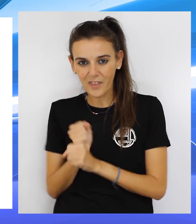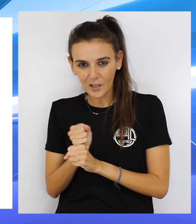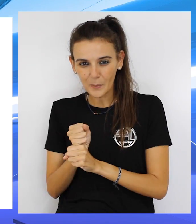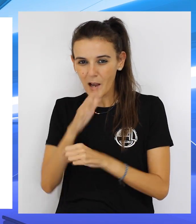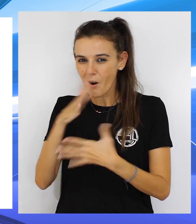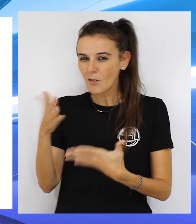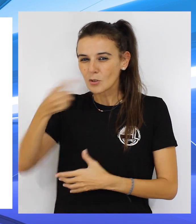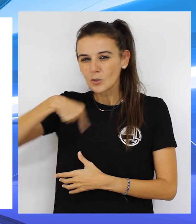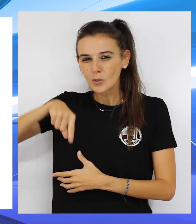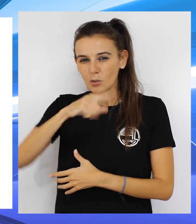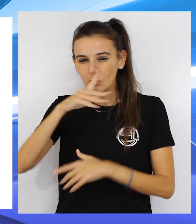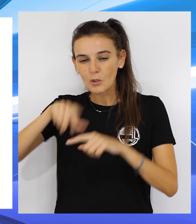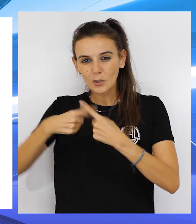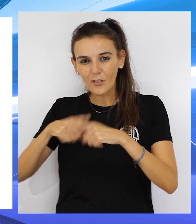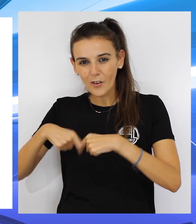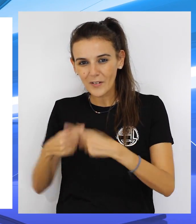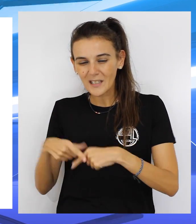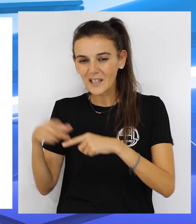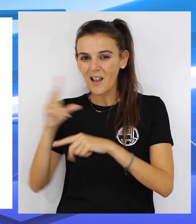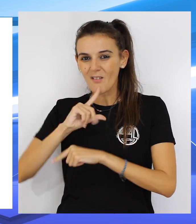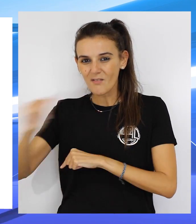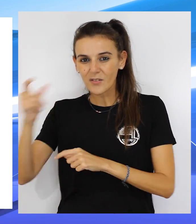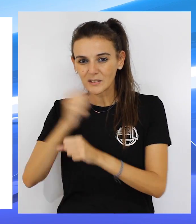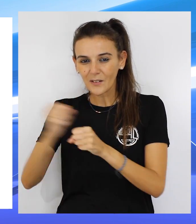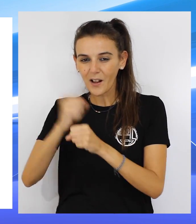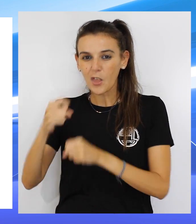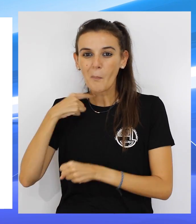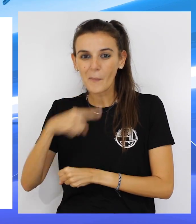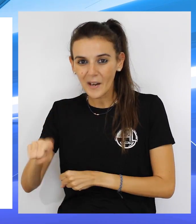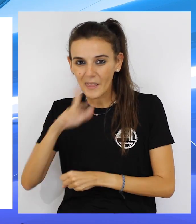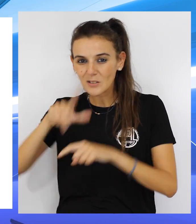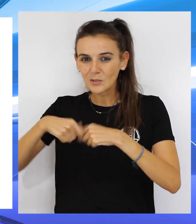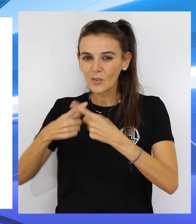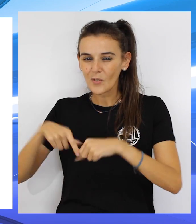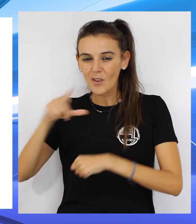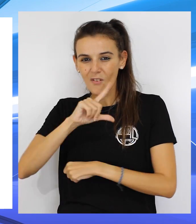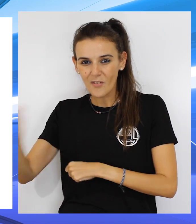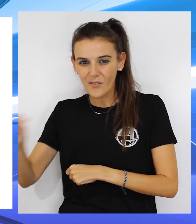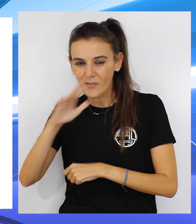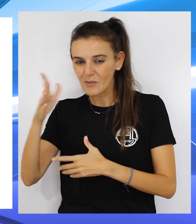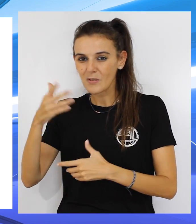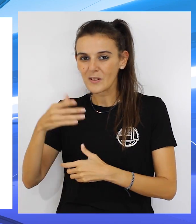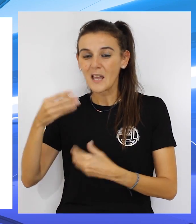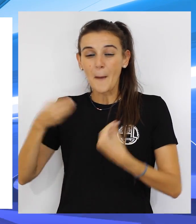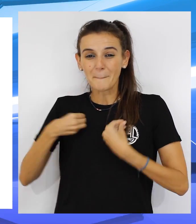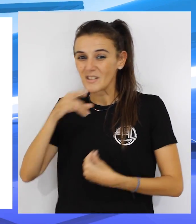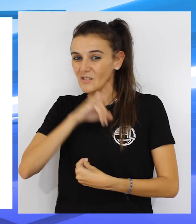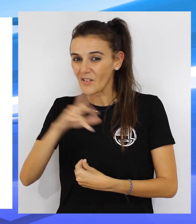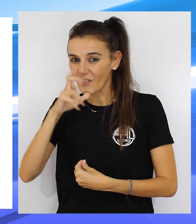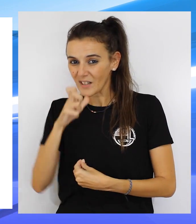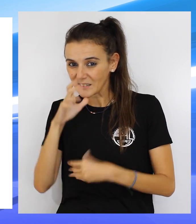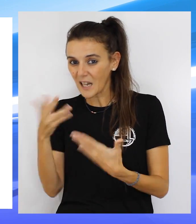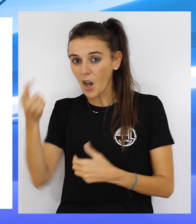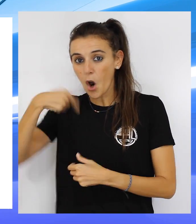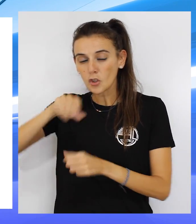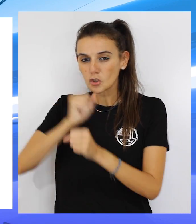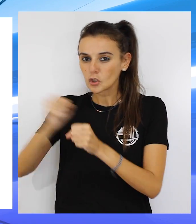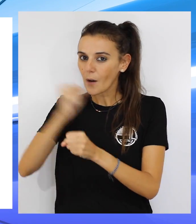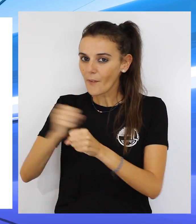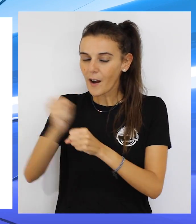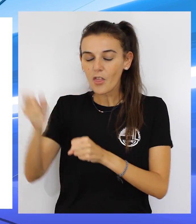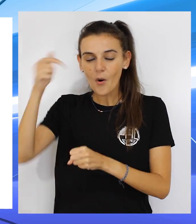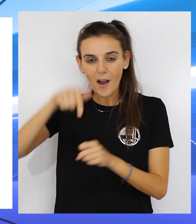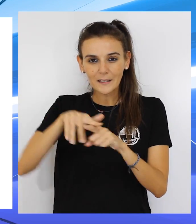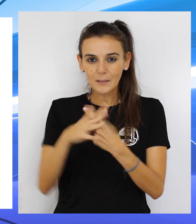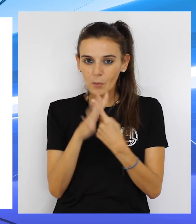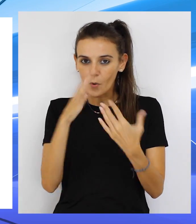nosotros? ¿Nos iríamos con nuestras familias y perderíamos nuestro trabajo? ¿Y estaríamos con nuestras familias malviviendo? ¿O nos quedaríamos aquí a trabajar